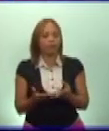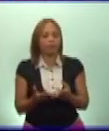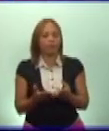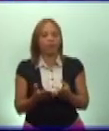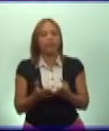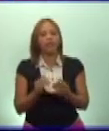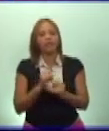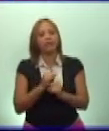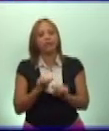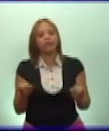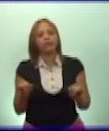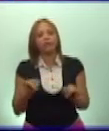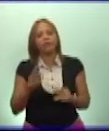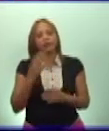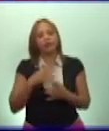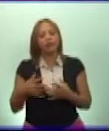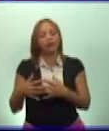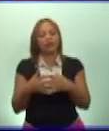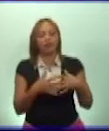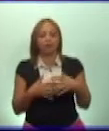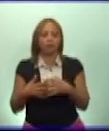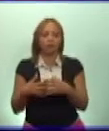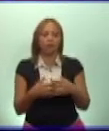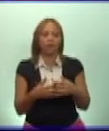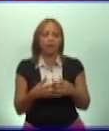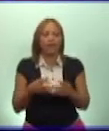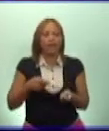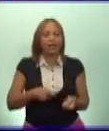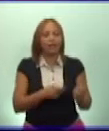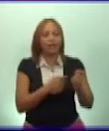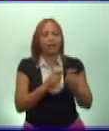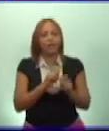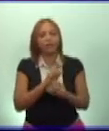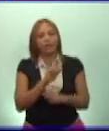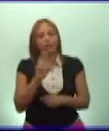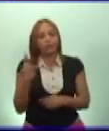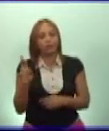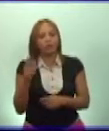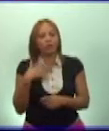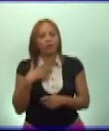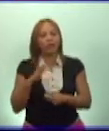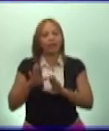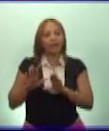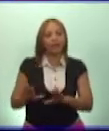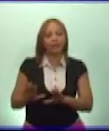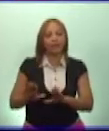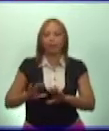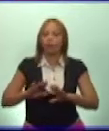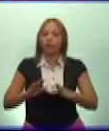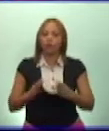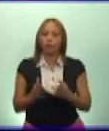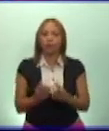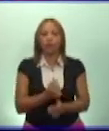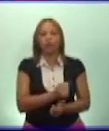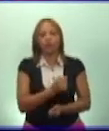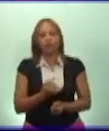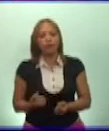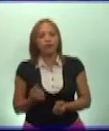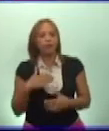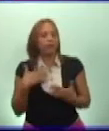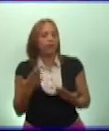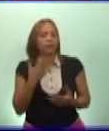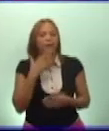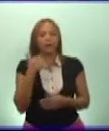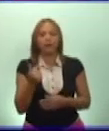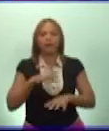La revolución triunfante se ha detenido y ha detenido sus esfuerzos en mejorar la situación